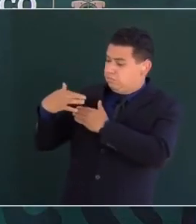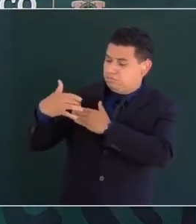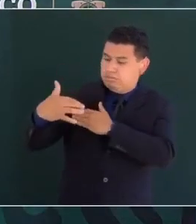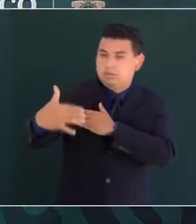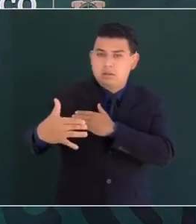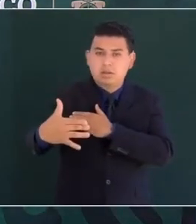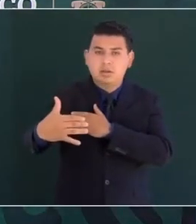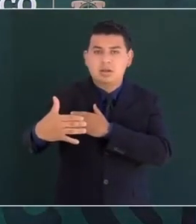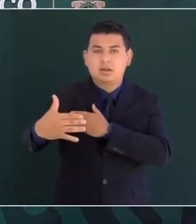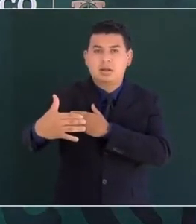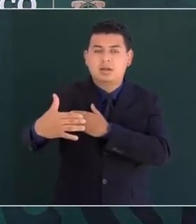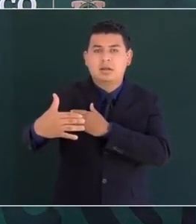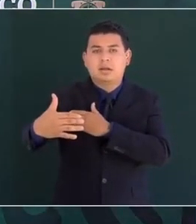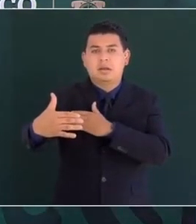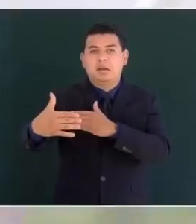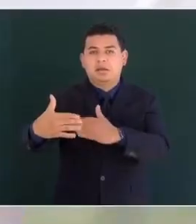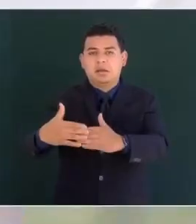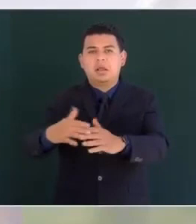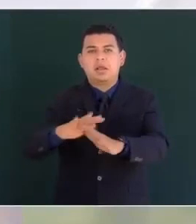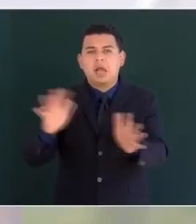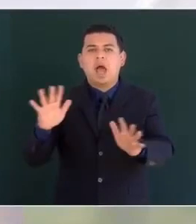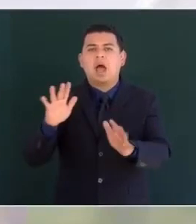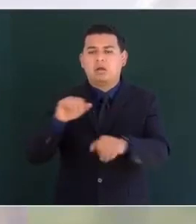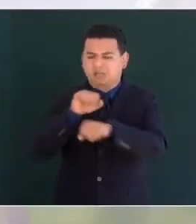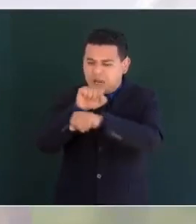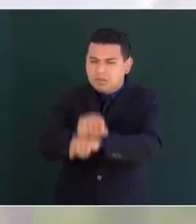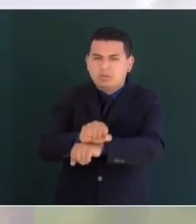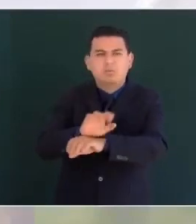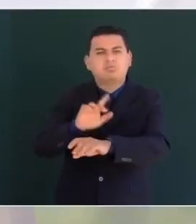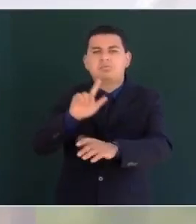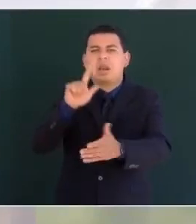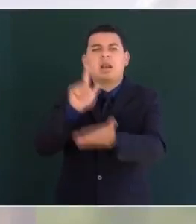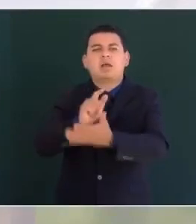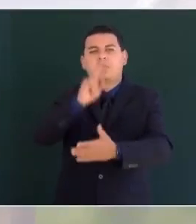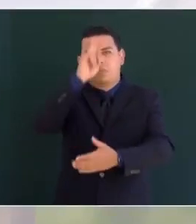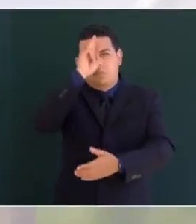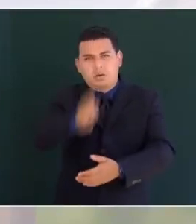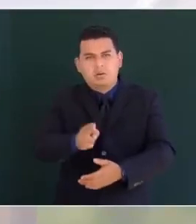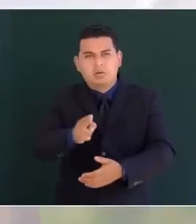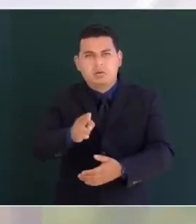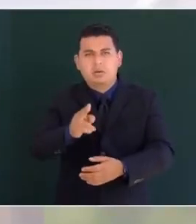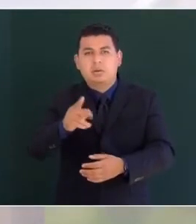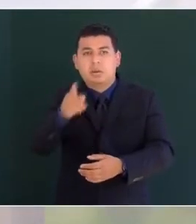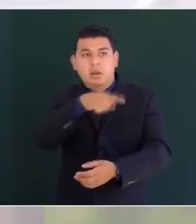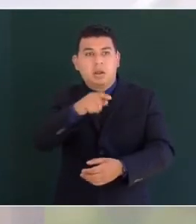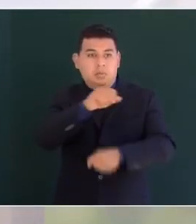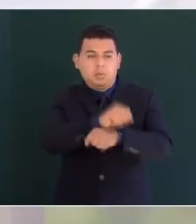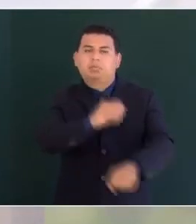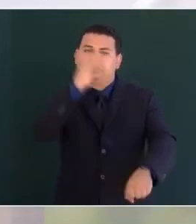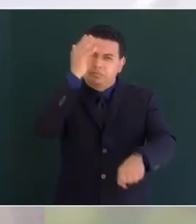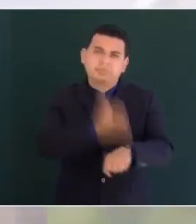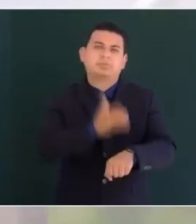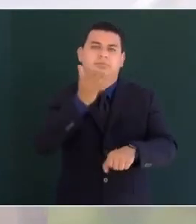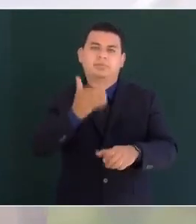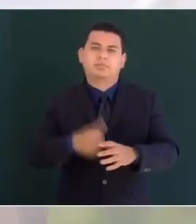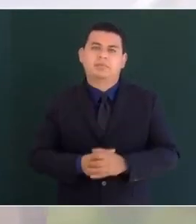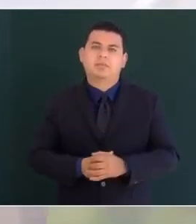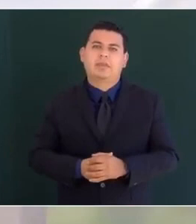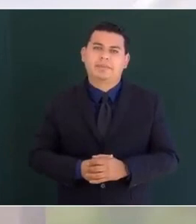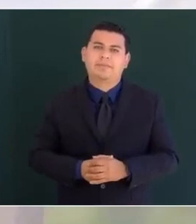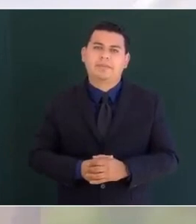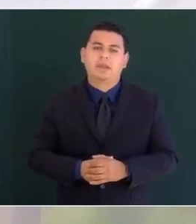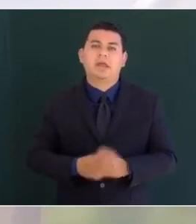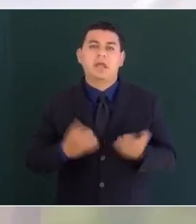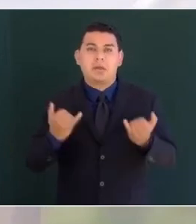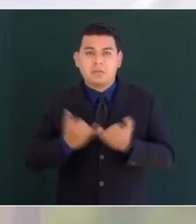esta quedó prohibida en nuestro país también se logró